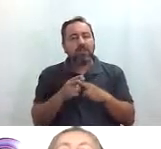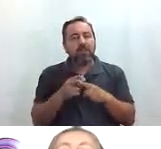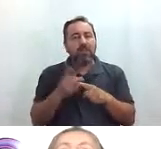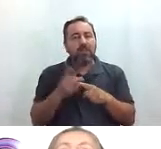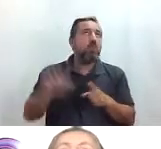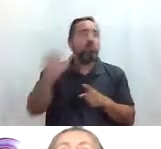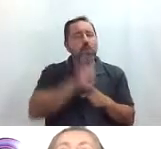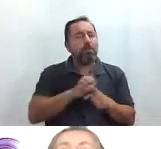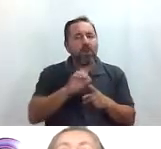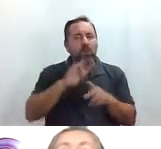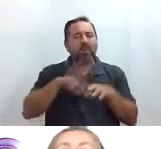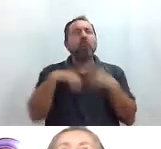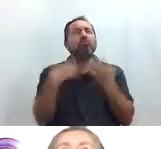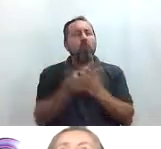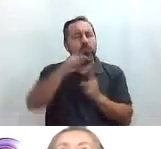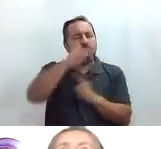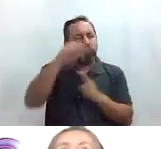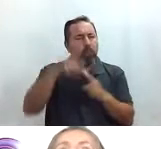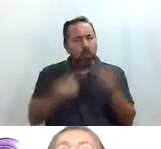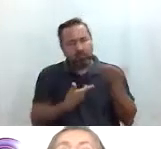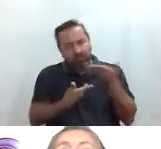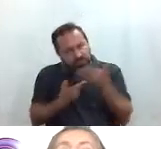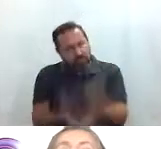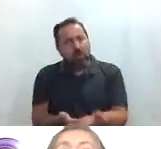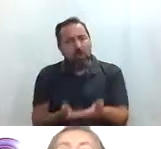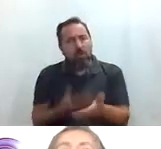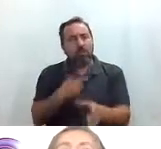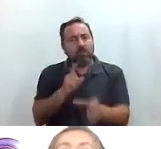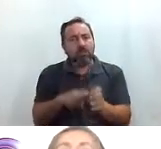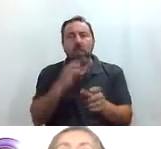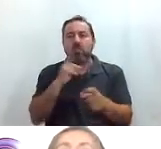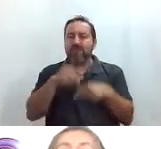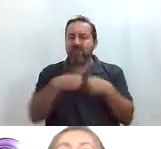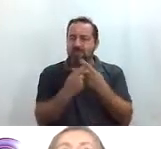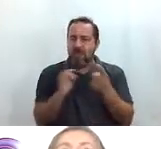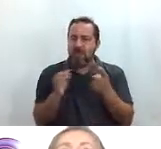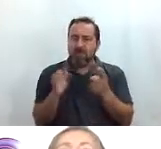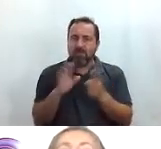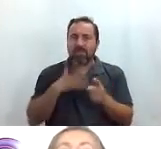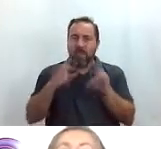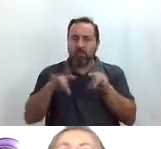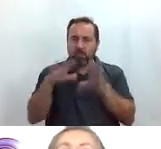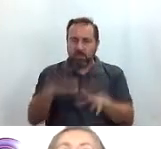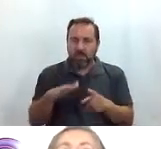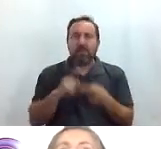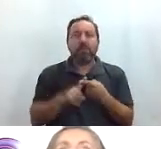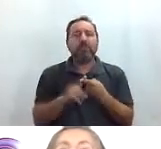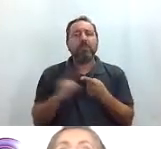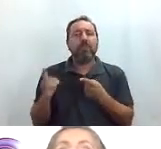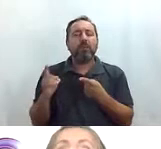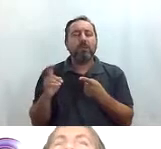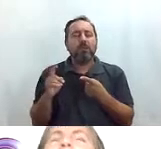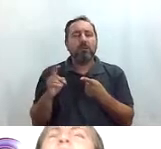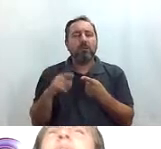Europa pero no de todo el mundo porque precisamente había una familia de Australia Martin N que